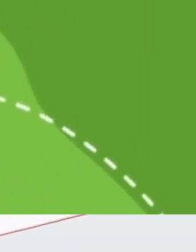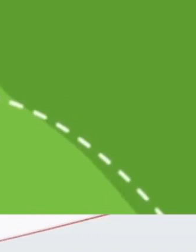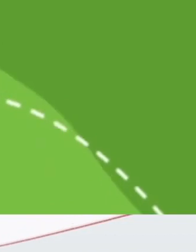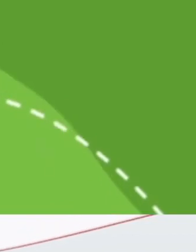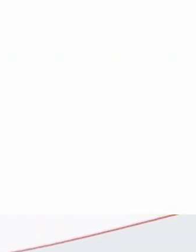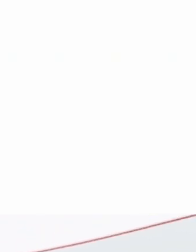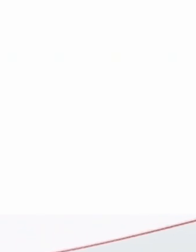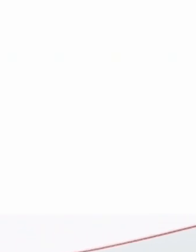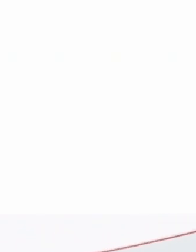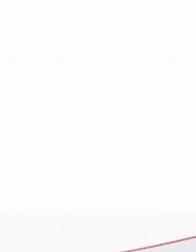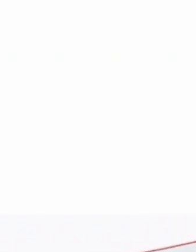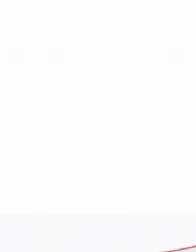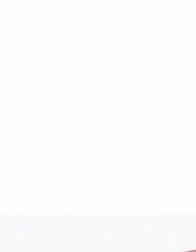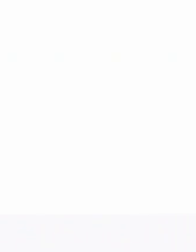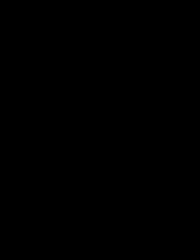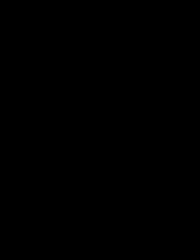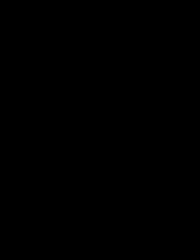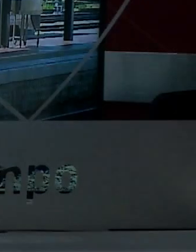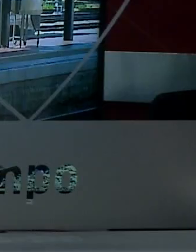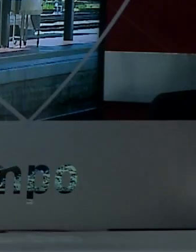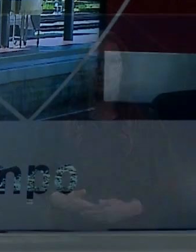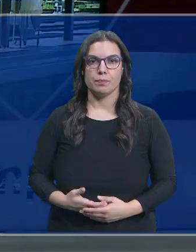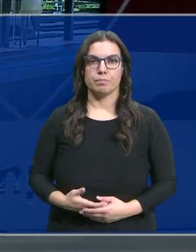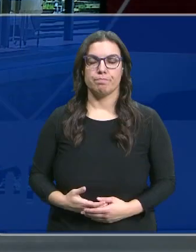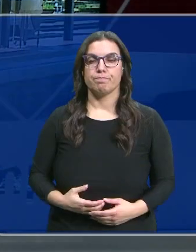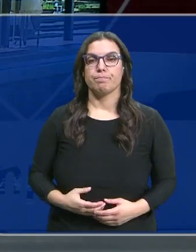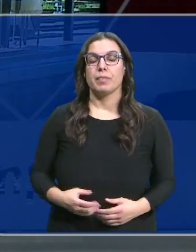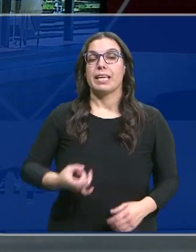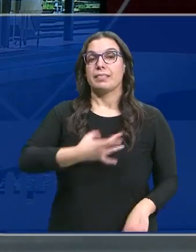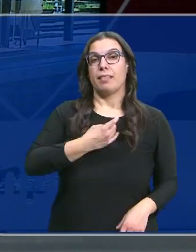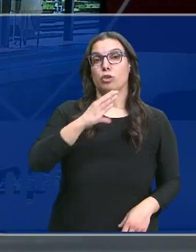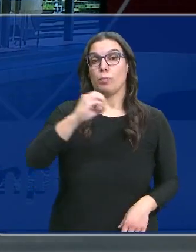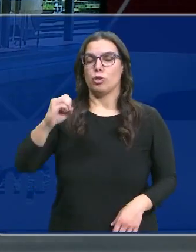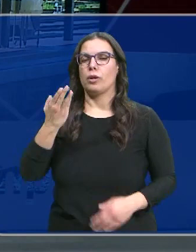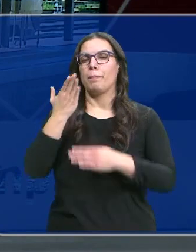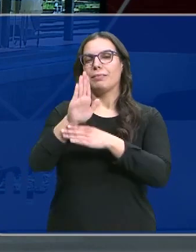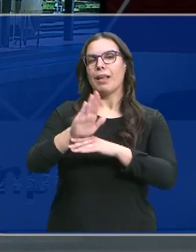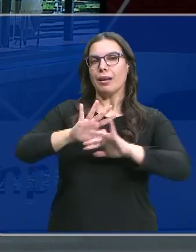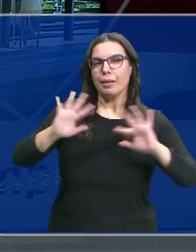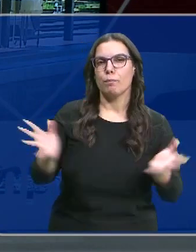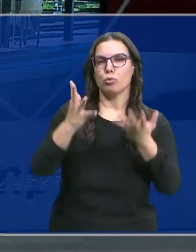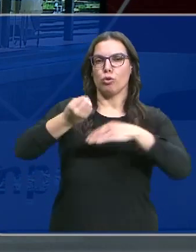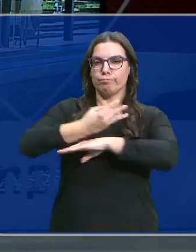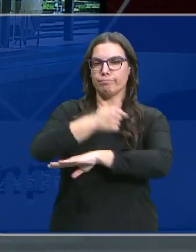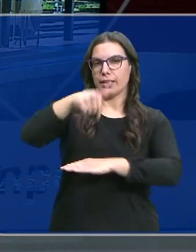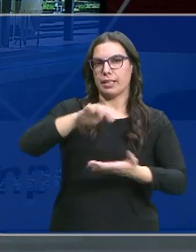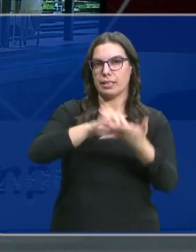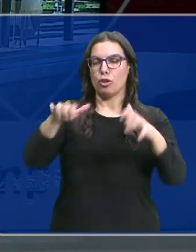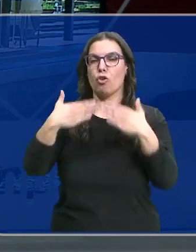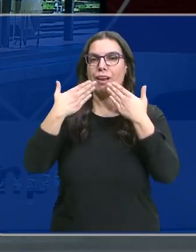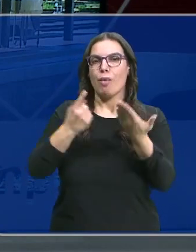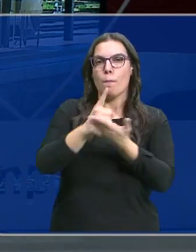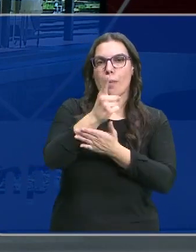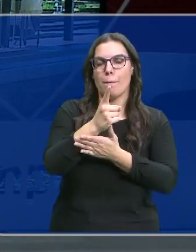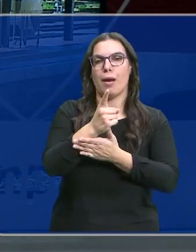te acompaña de dónde vayas, Unicaja Banco. Comisiones Obreras plantea un impulso del ferrocarril en Castilla y León a través de un